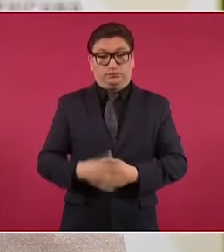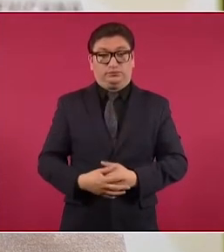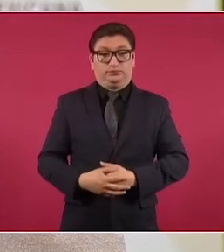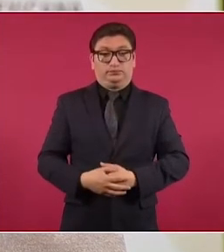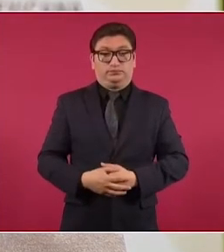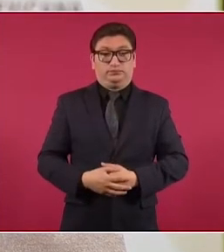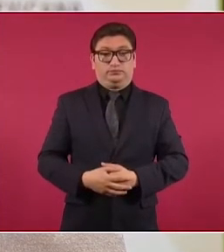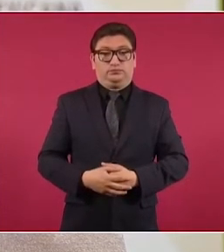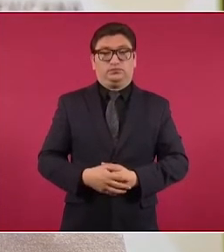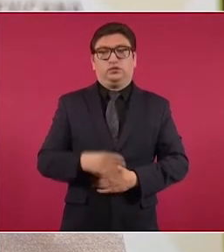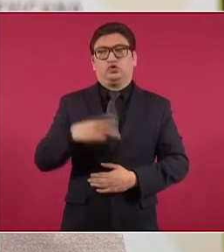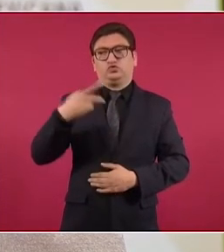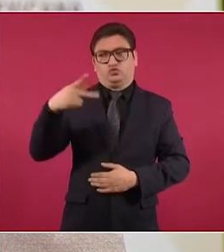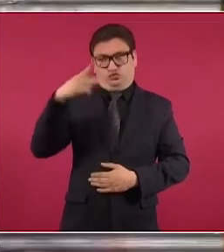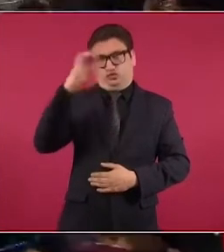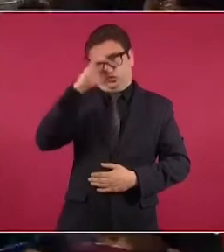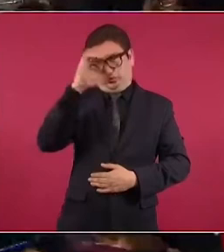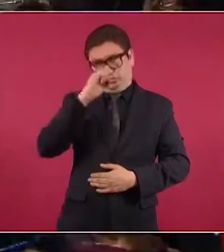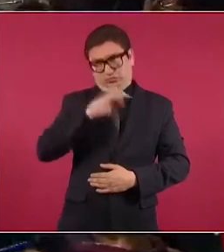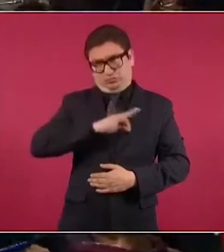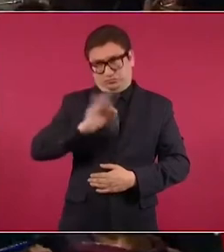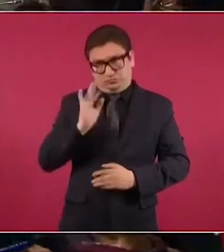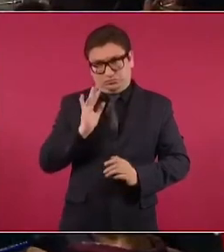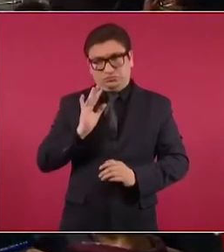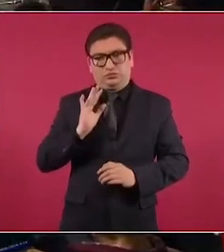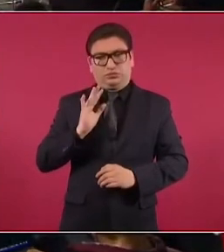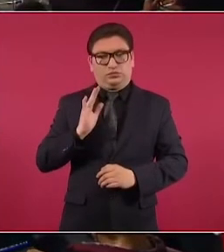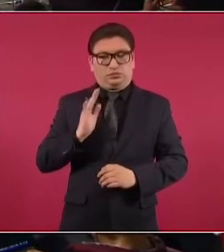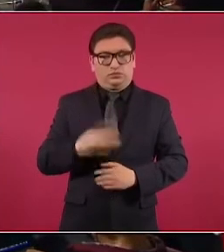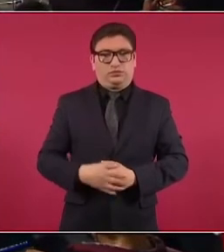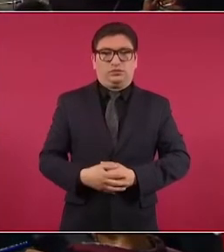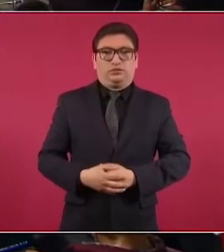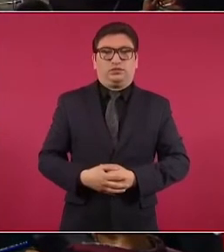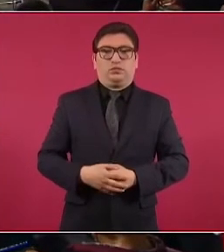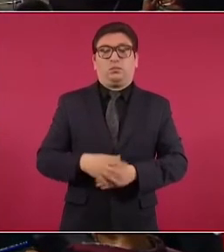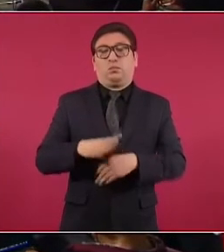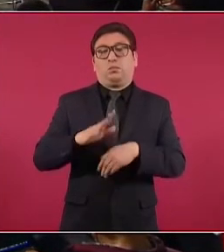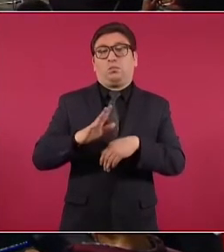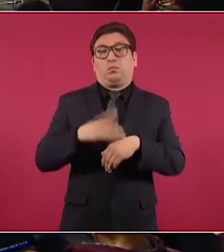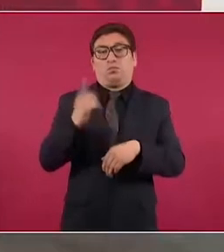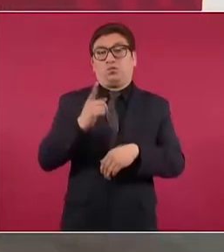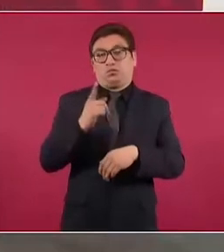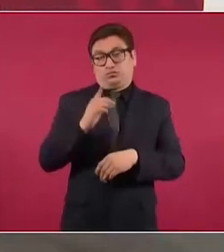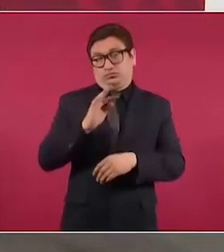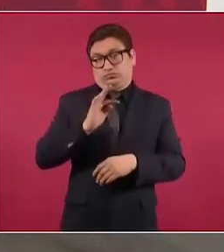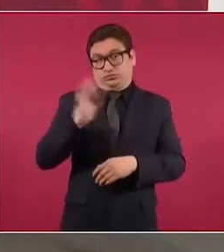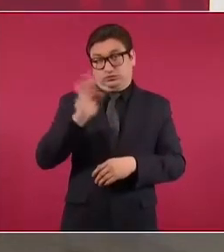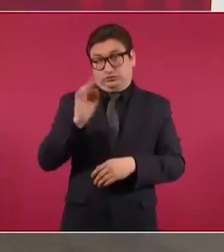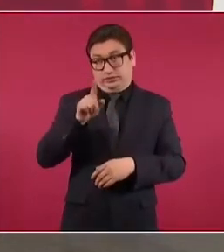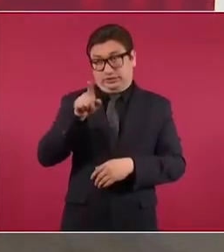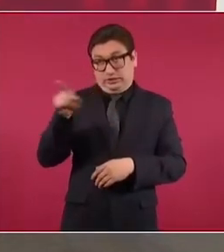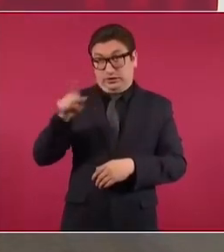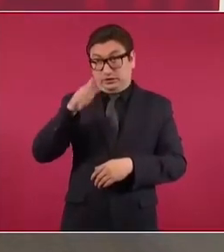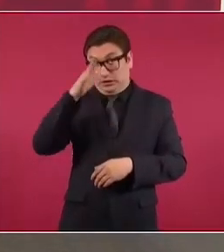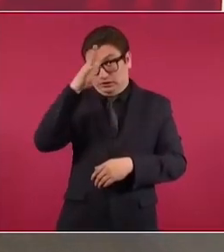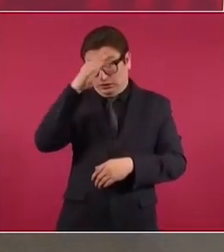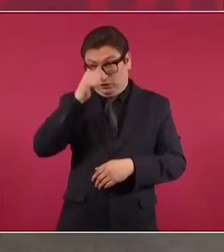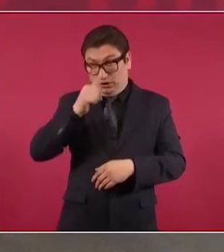que nos dé su opinión, porque si ella está de acuerdo,